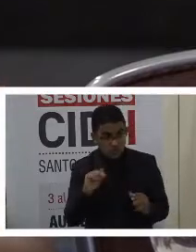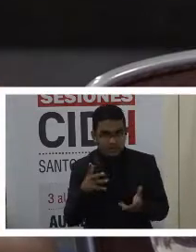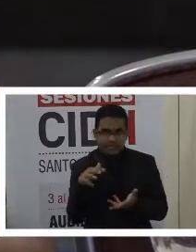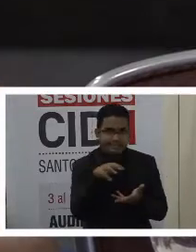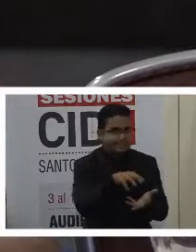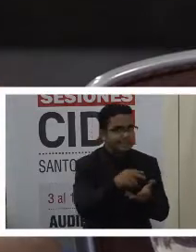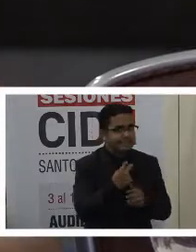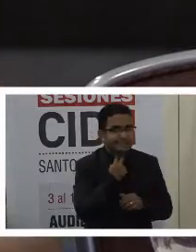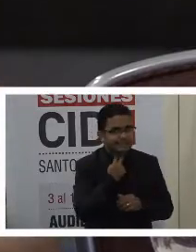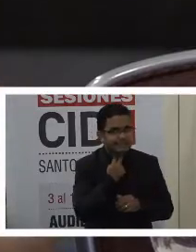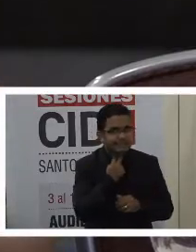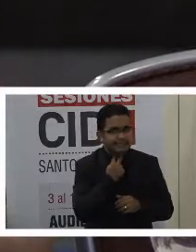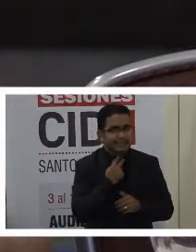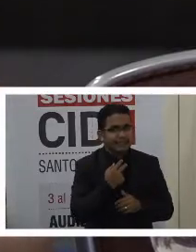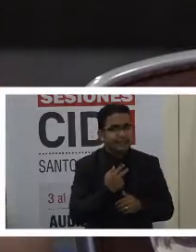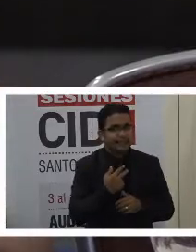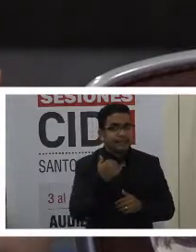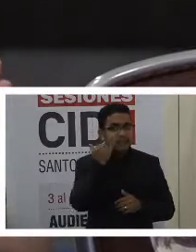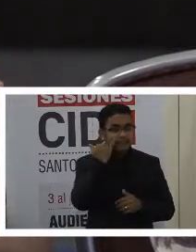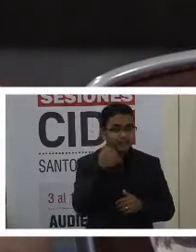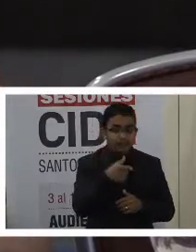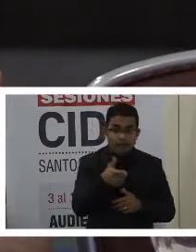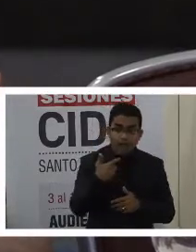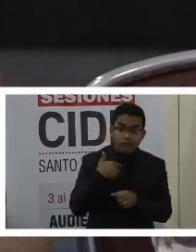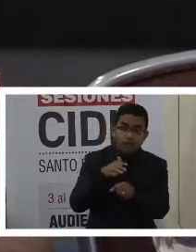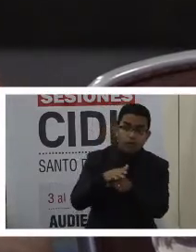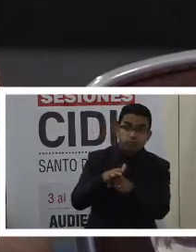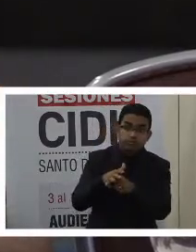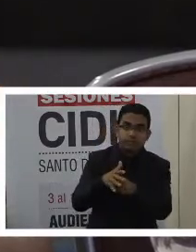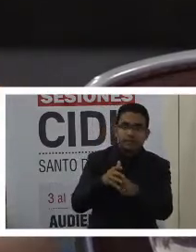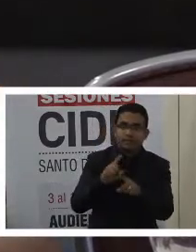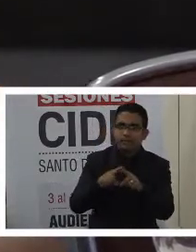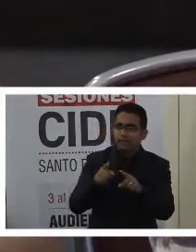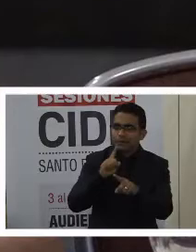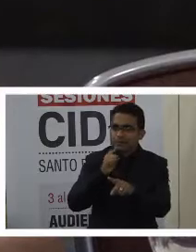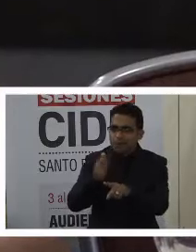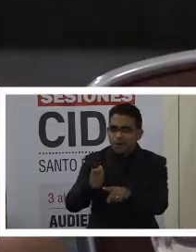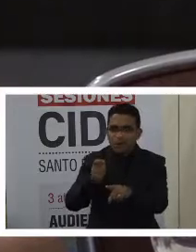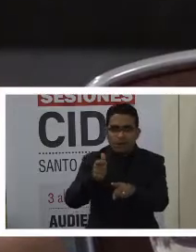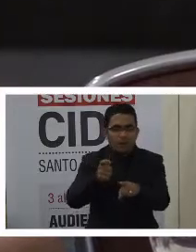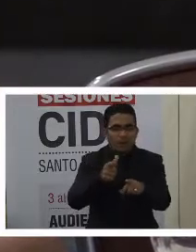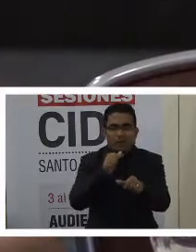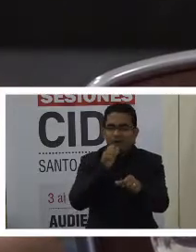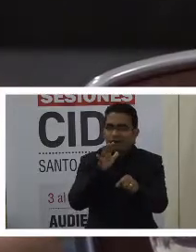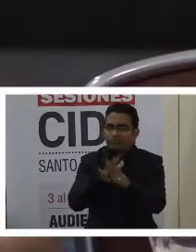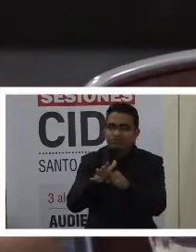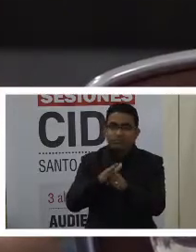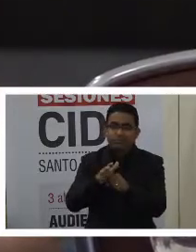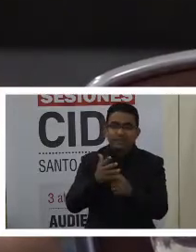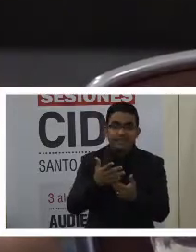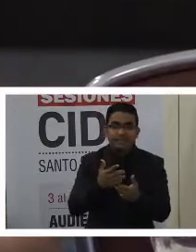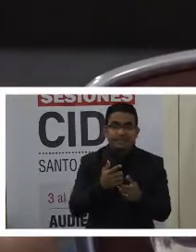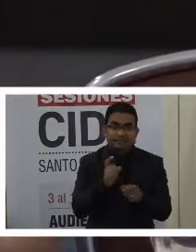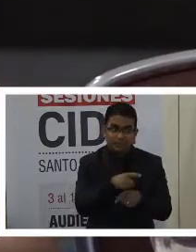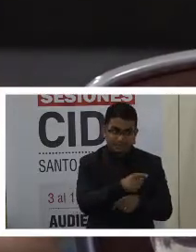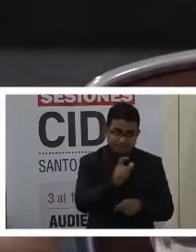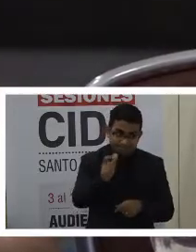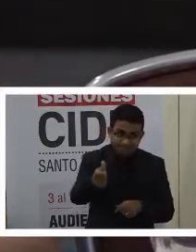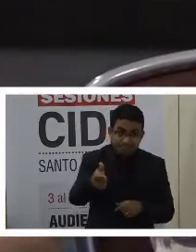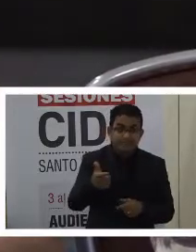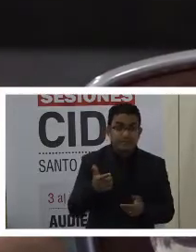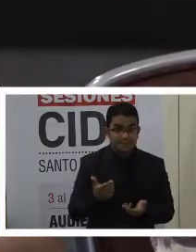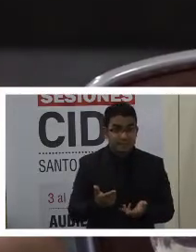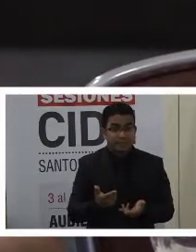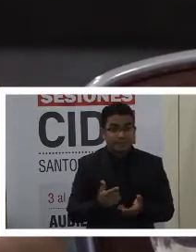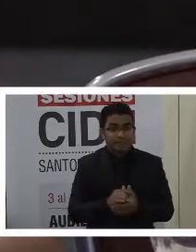tiene abastecido, que realmente es muy poco. Y lo digo es porque si bien ellos indican